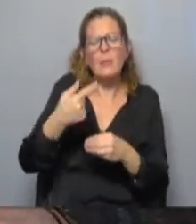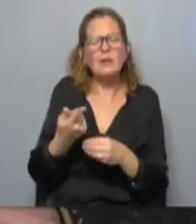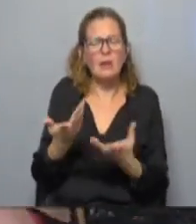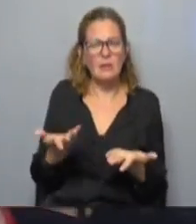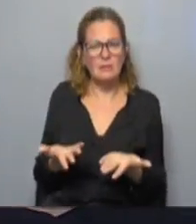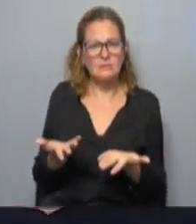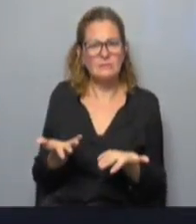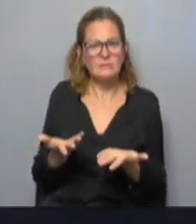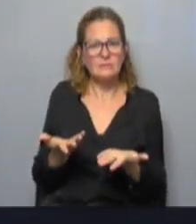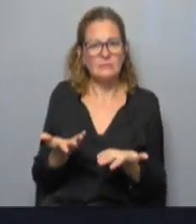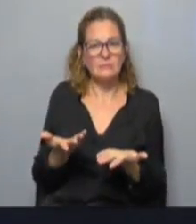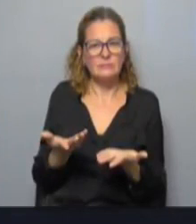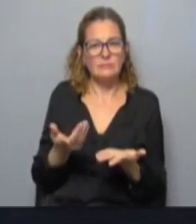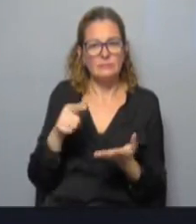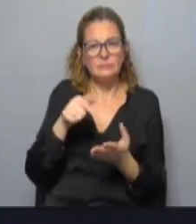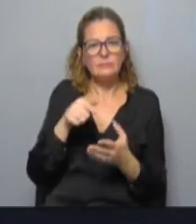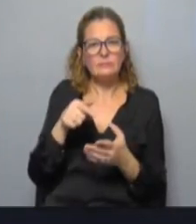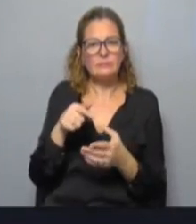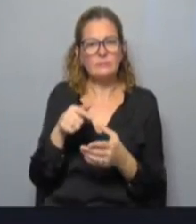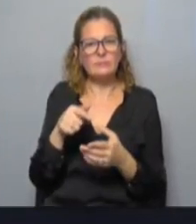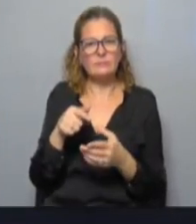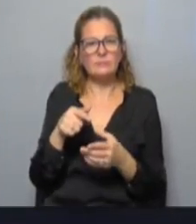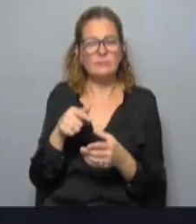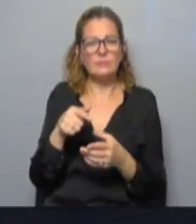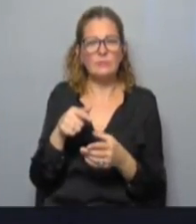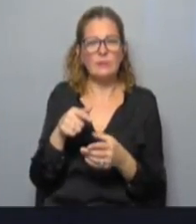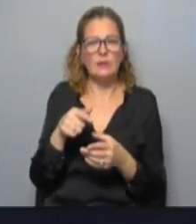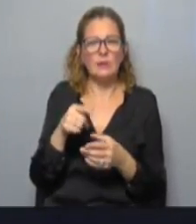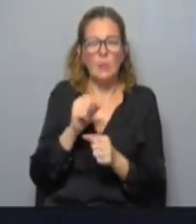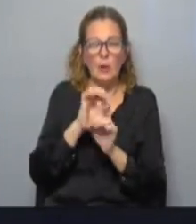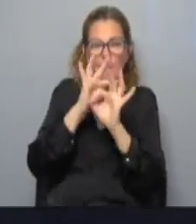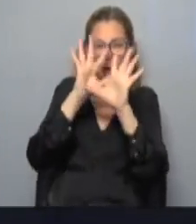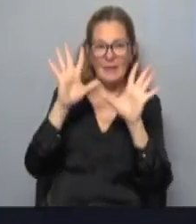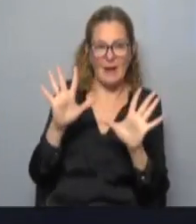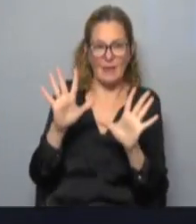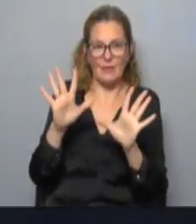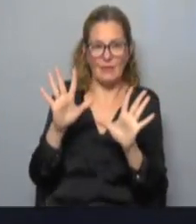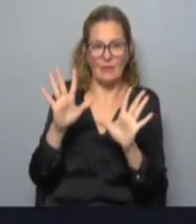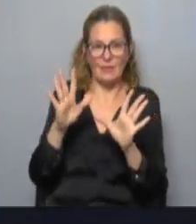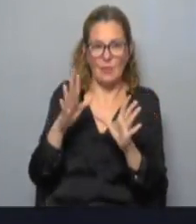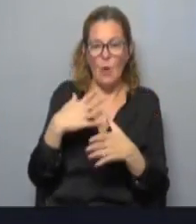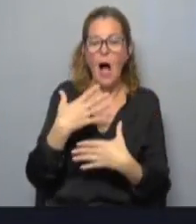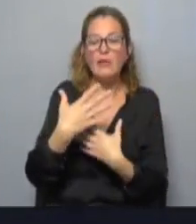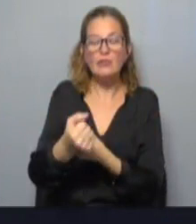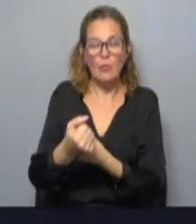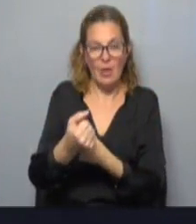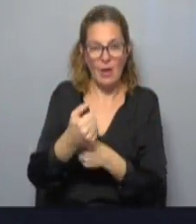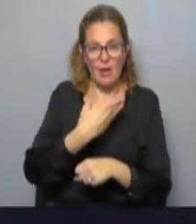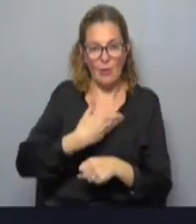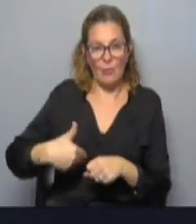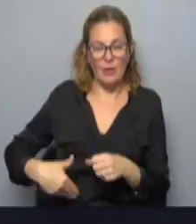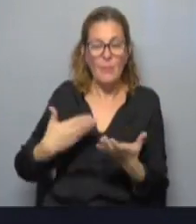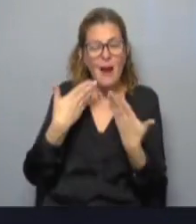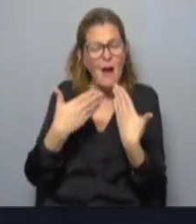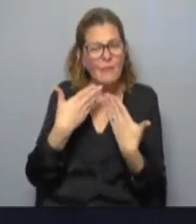Pereira? Bueno, nosotros tratamos de poner en claro que tendemos una mano al gobierno para